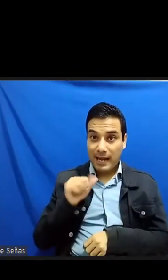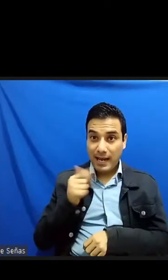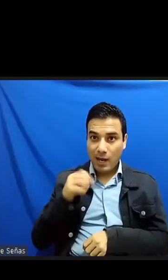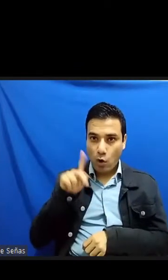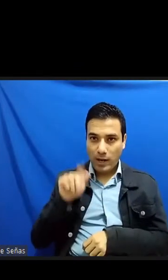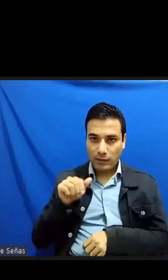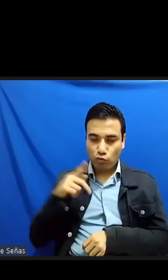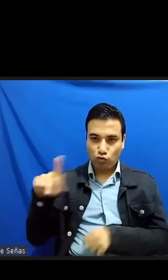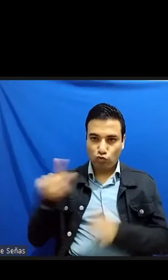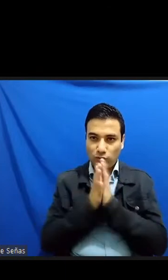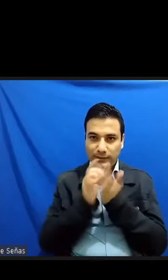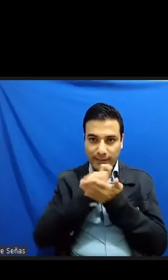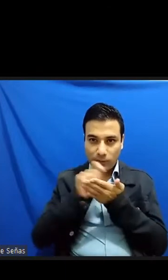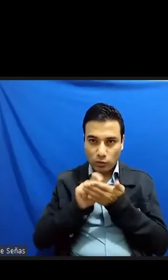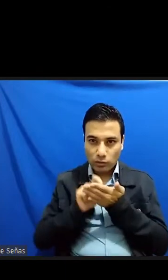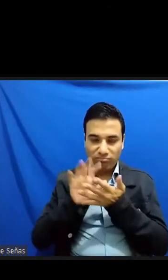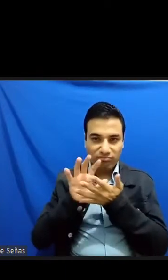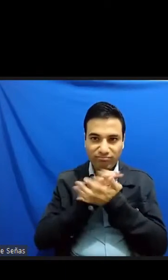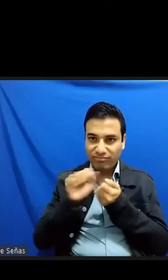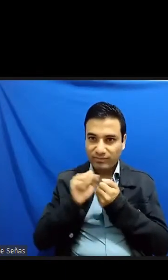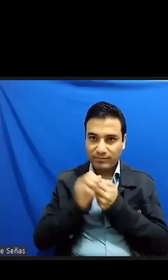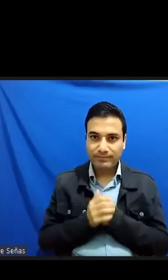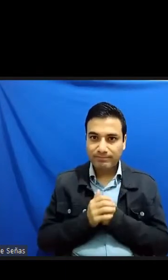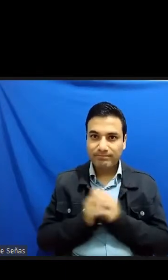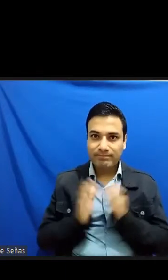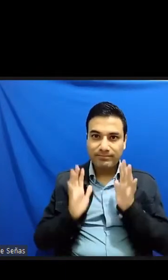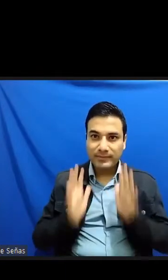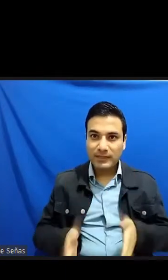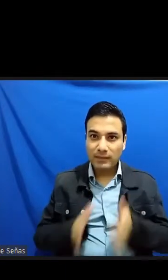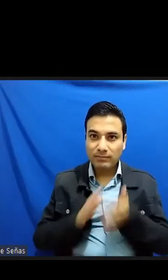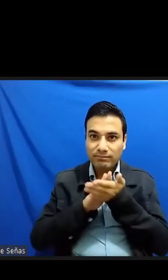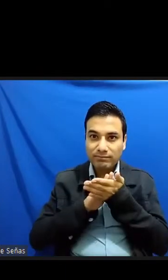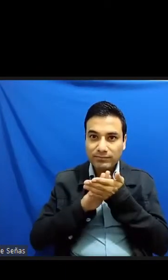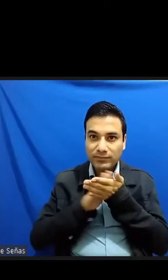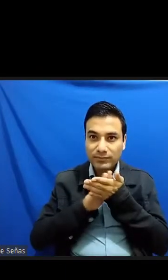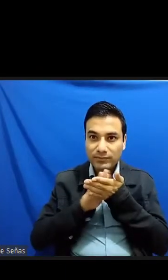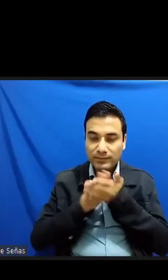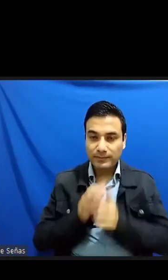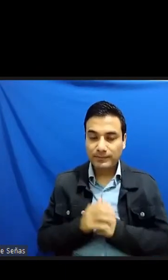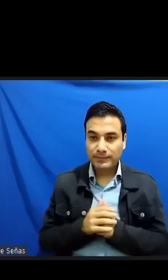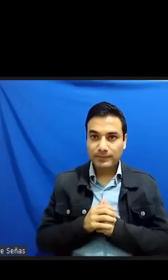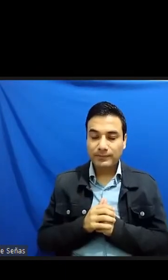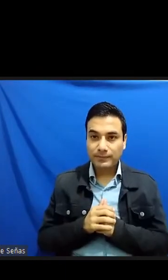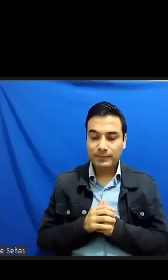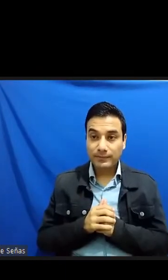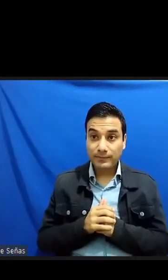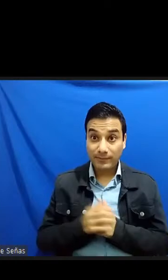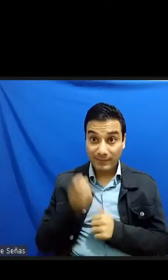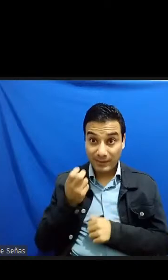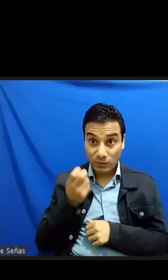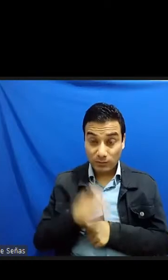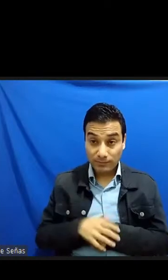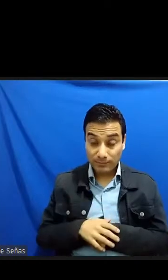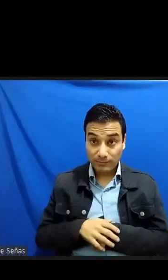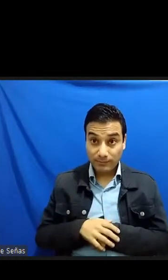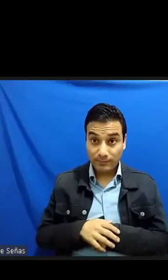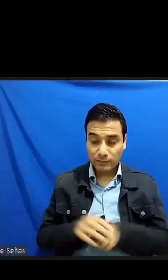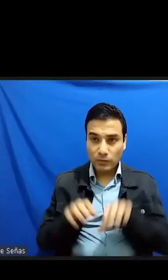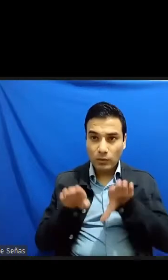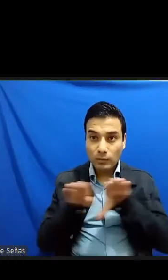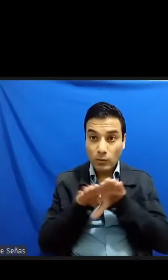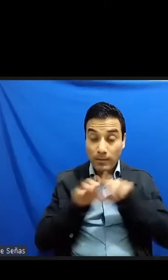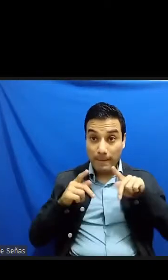y su memoria borrada no existe rastro de su presencia los nagaokistas de